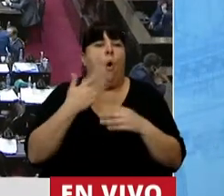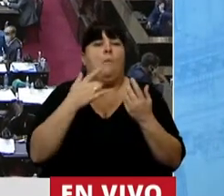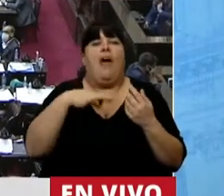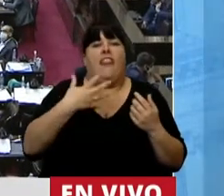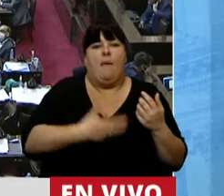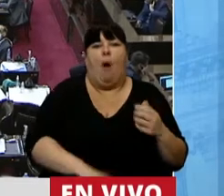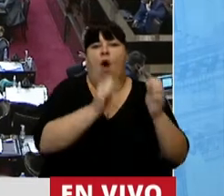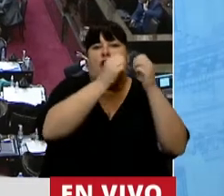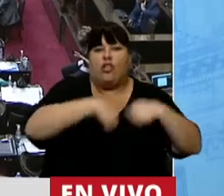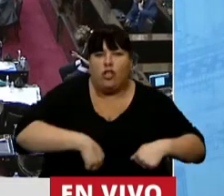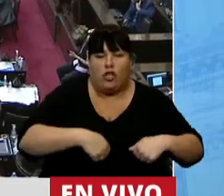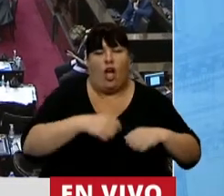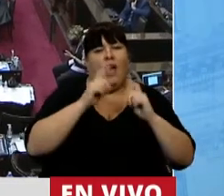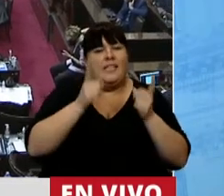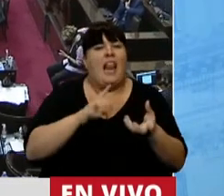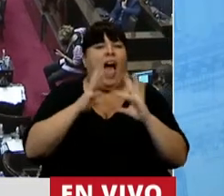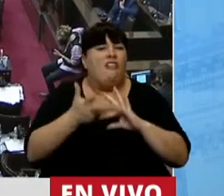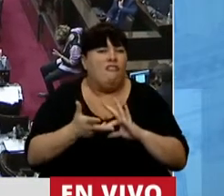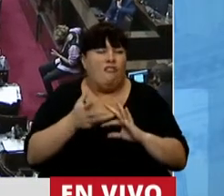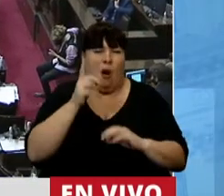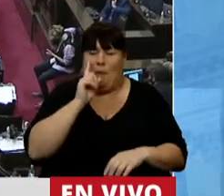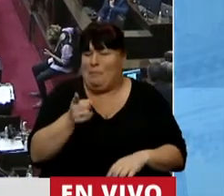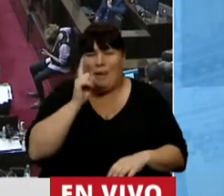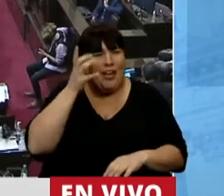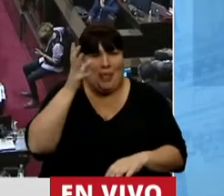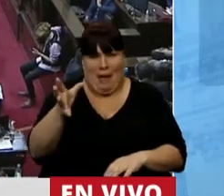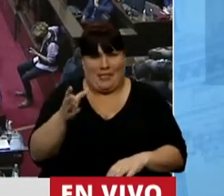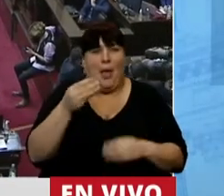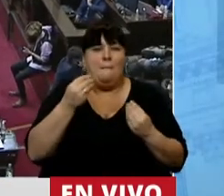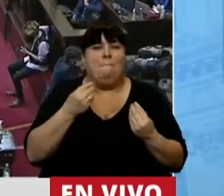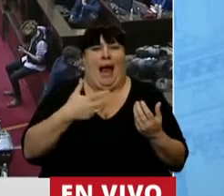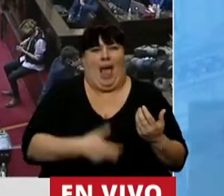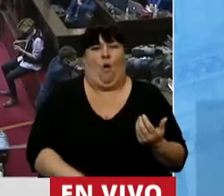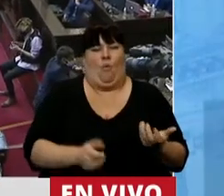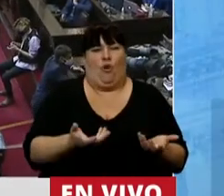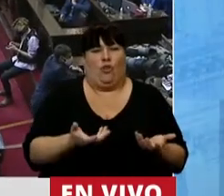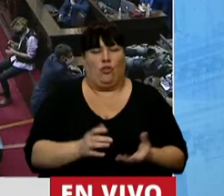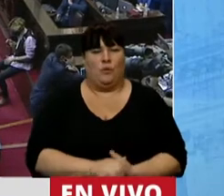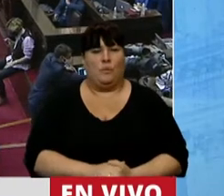clandestinidad y a condiciones de extremo riesgo para poder abortar.